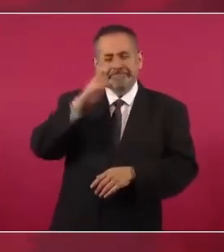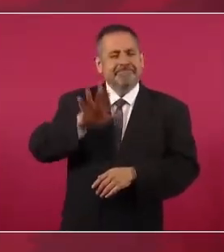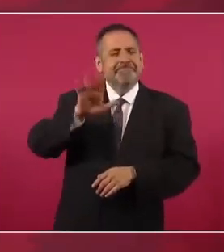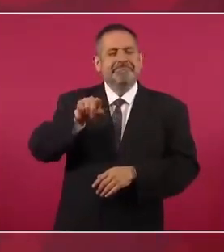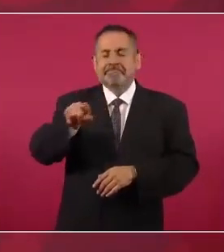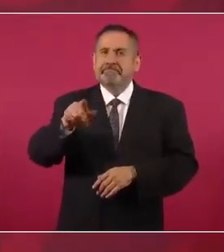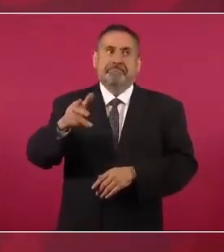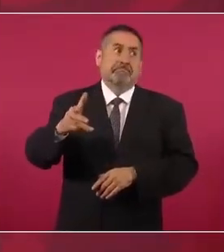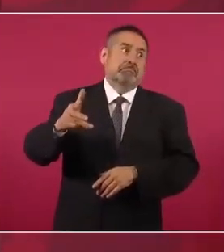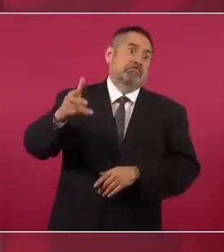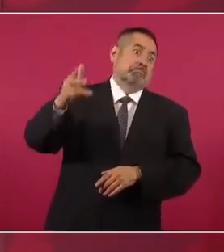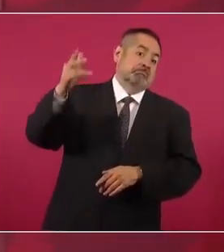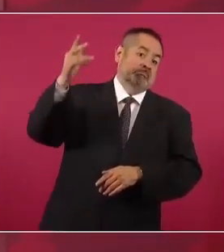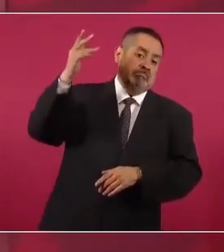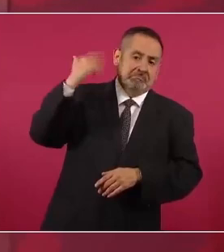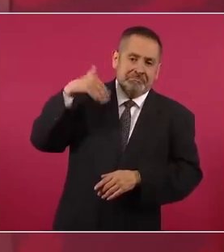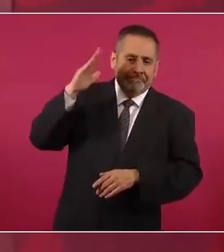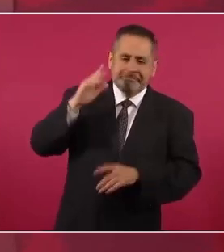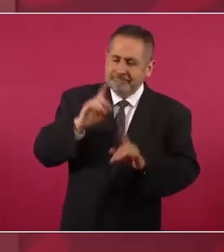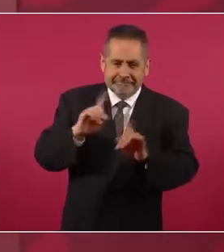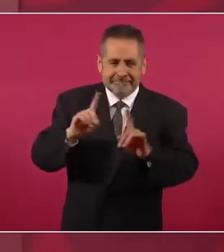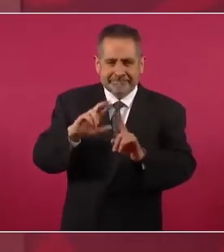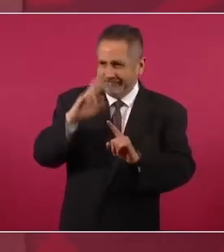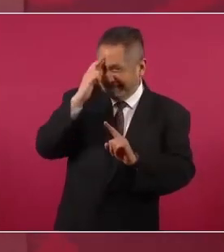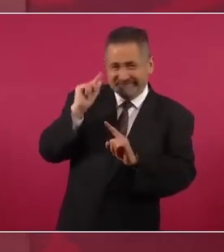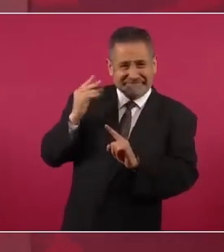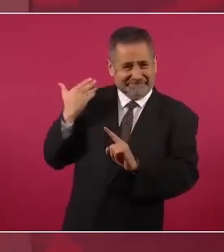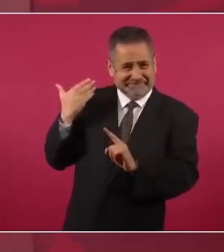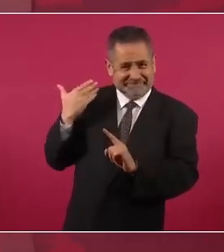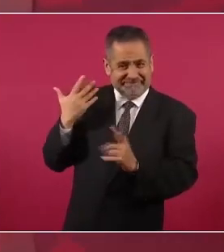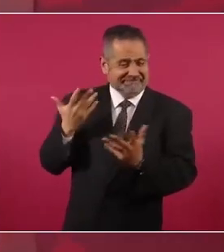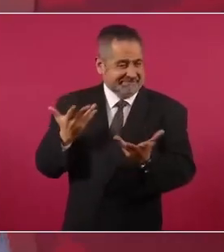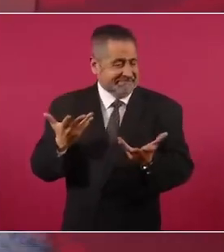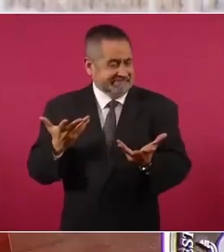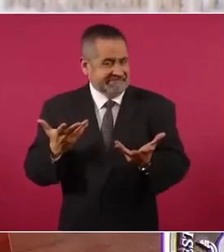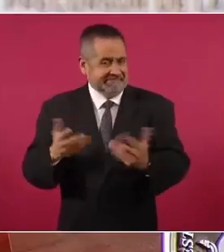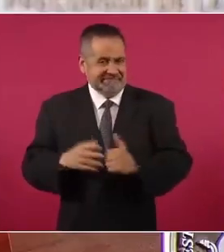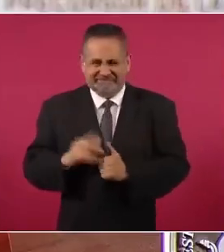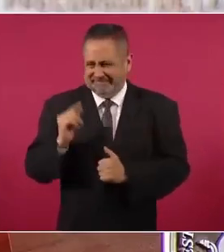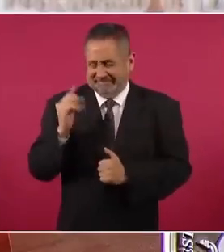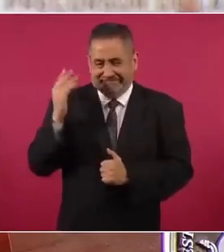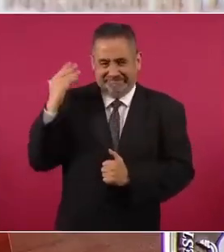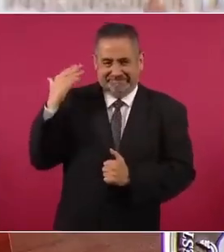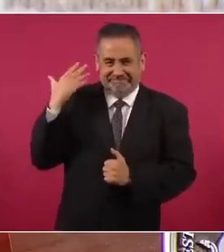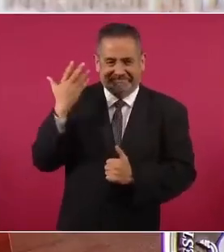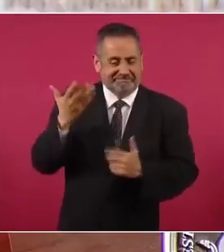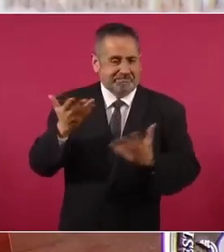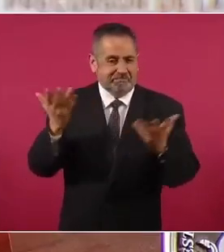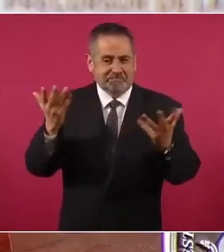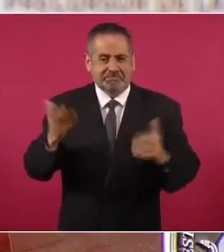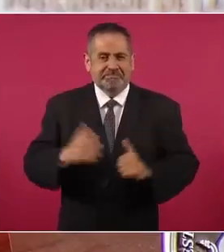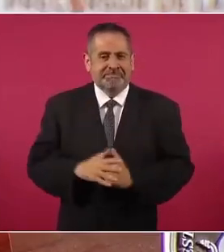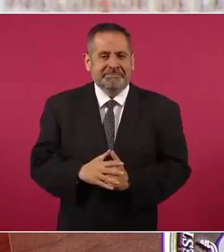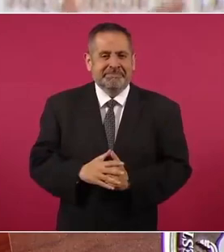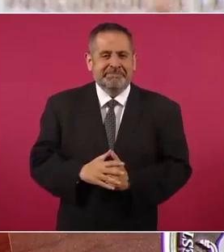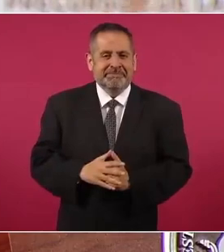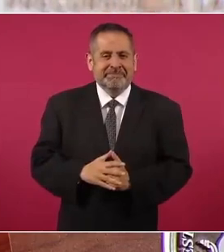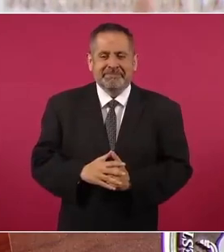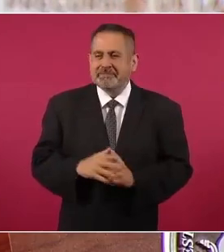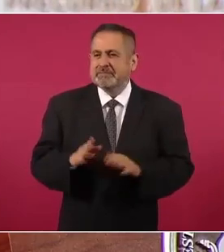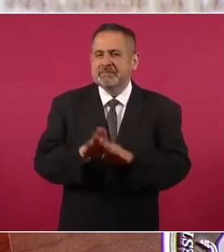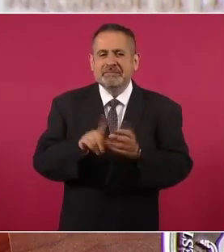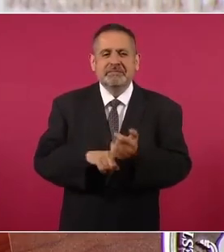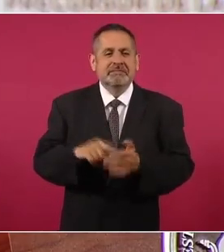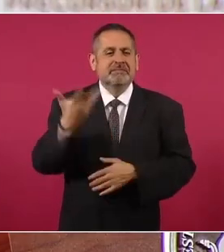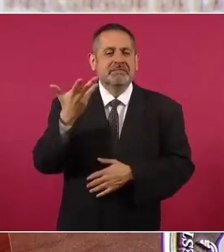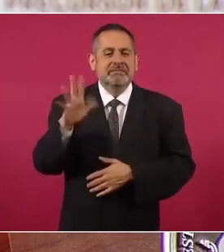un siglo, fue apenas, no llega